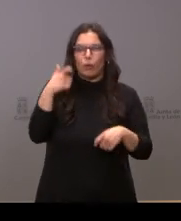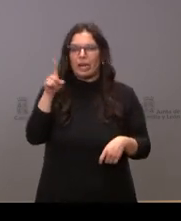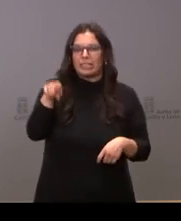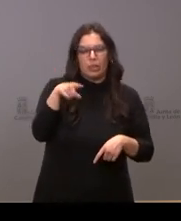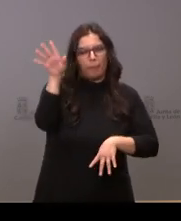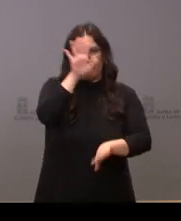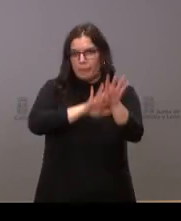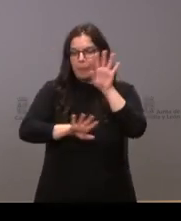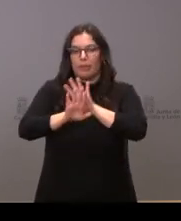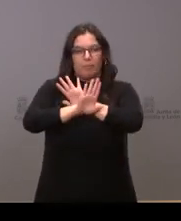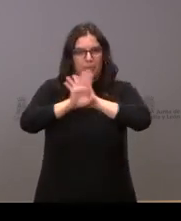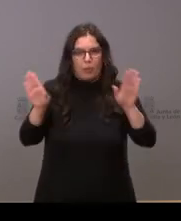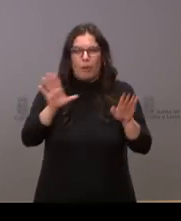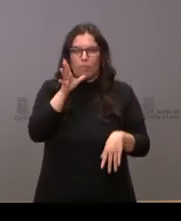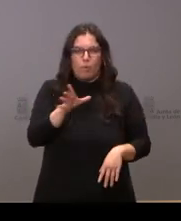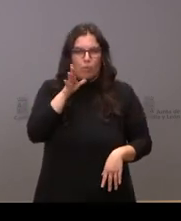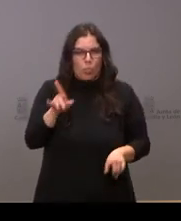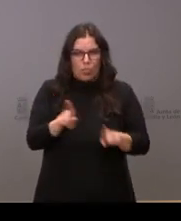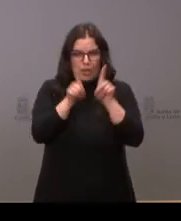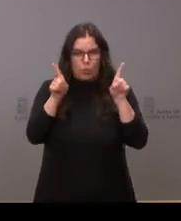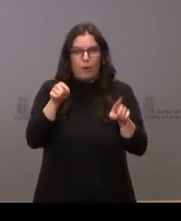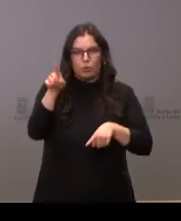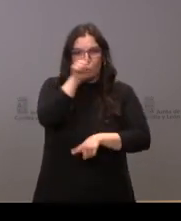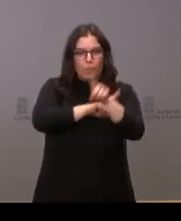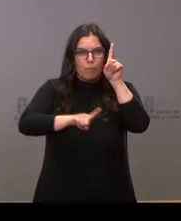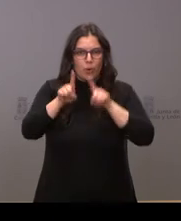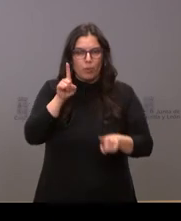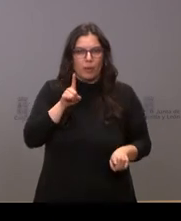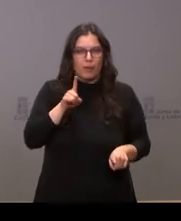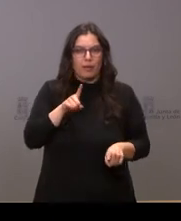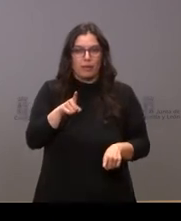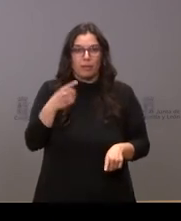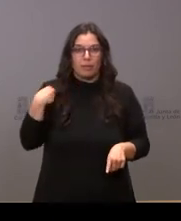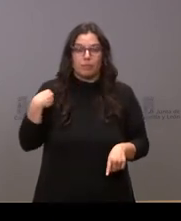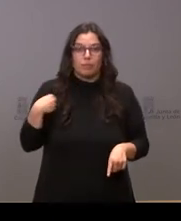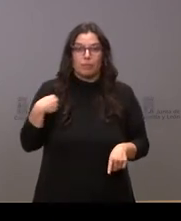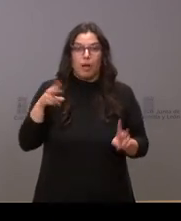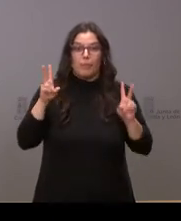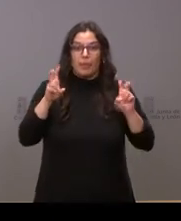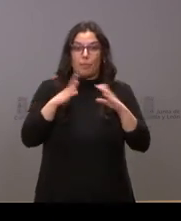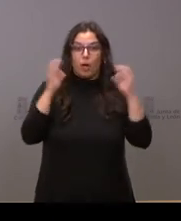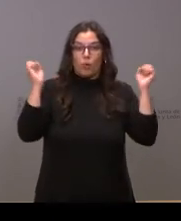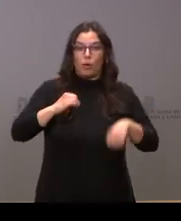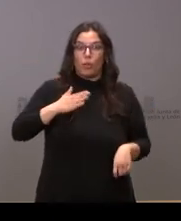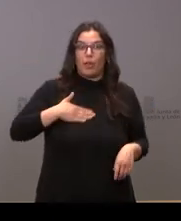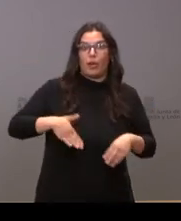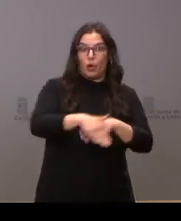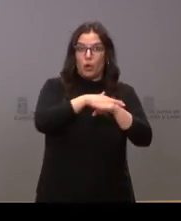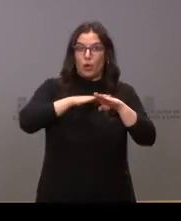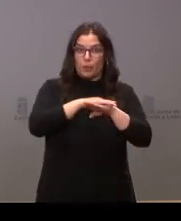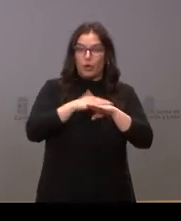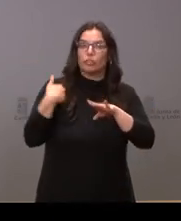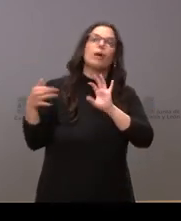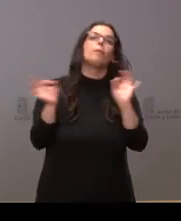independientemente de cuál sea el motivo esos problemas de inflación y de poder legislativo en esos primeros acuerdos de gobierno que nos ha comentado que están ya